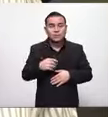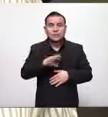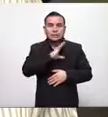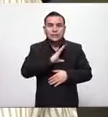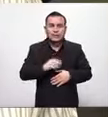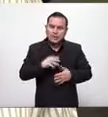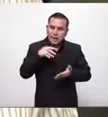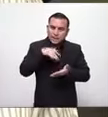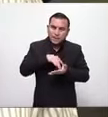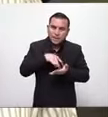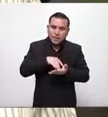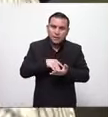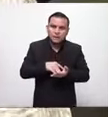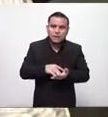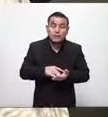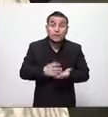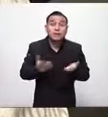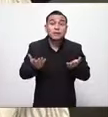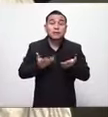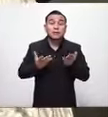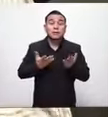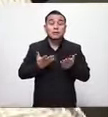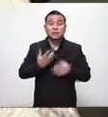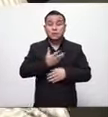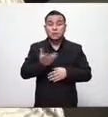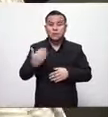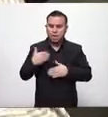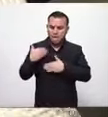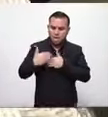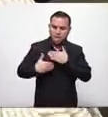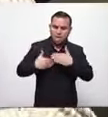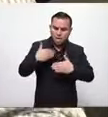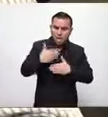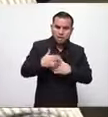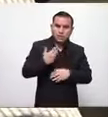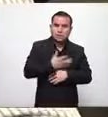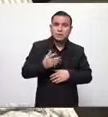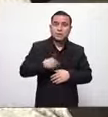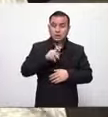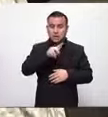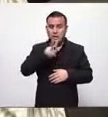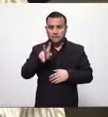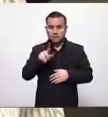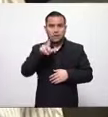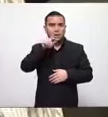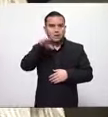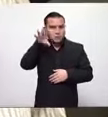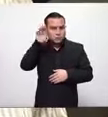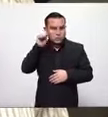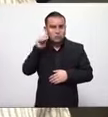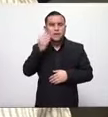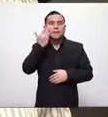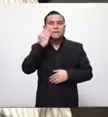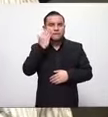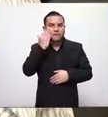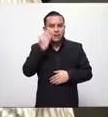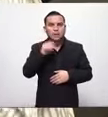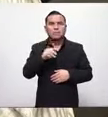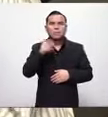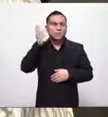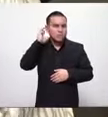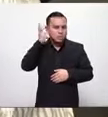salvadoreños que ha seguido a través de distintos medios de comunicación y de redes sociales